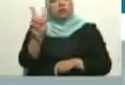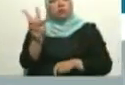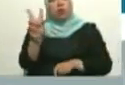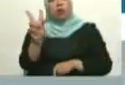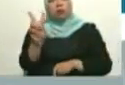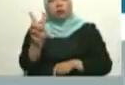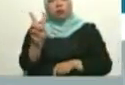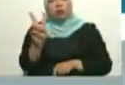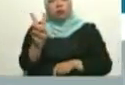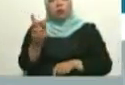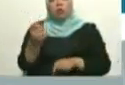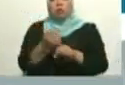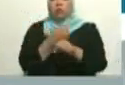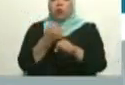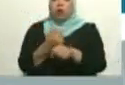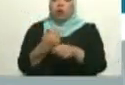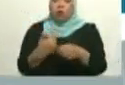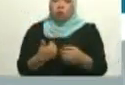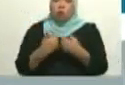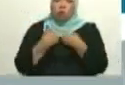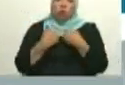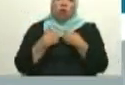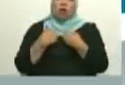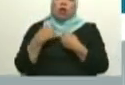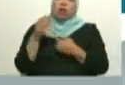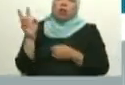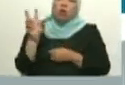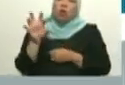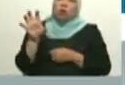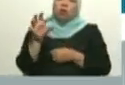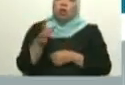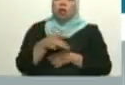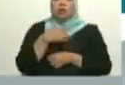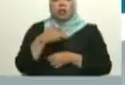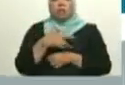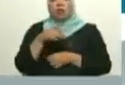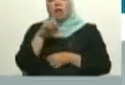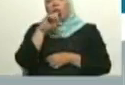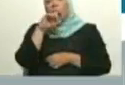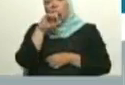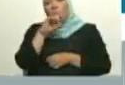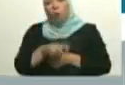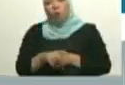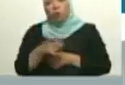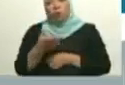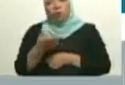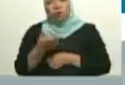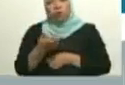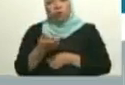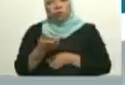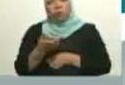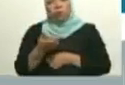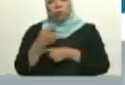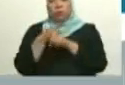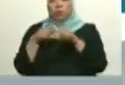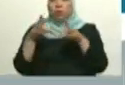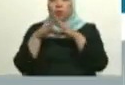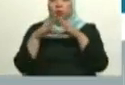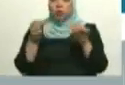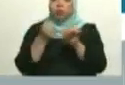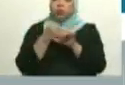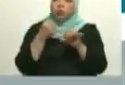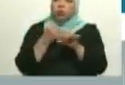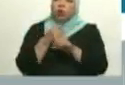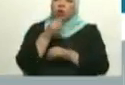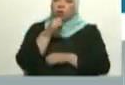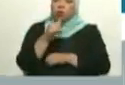que obraron contra su patria, sembrando odio, pero a todo el odio de ellos,